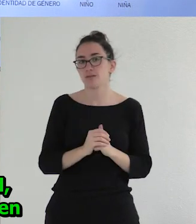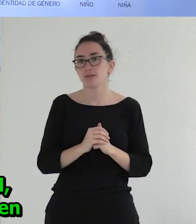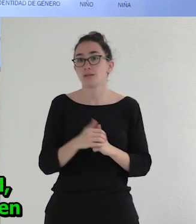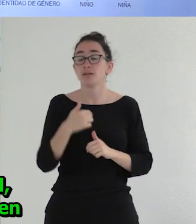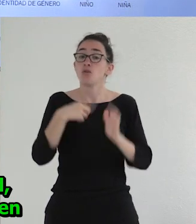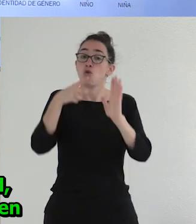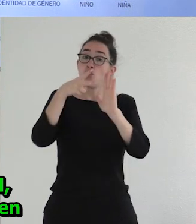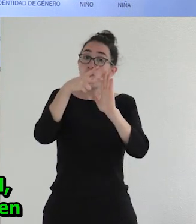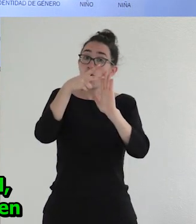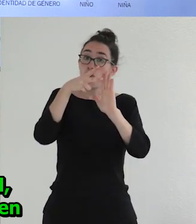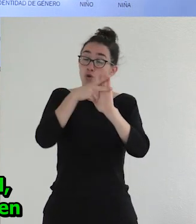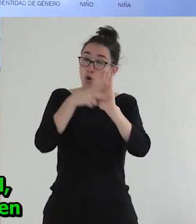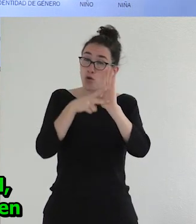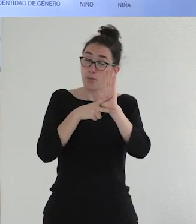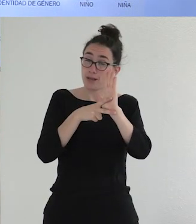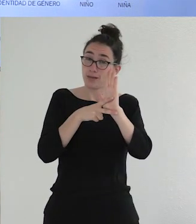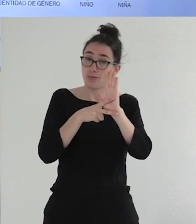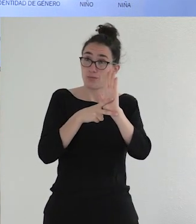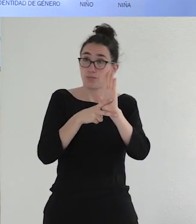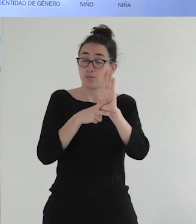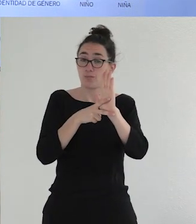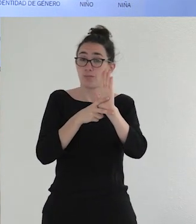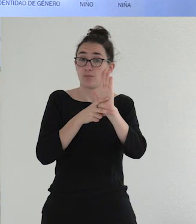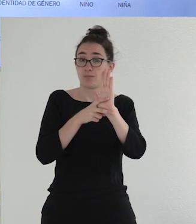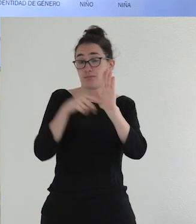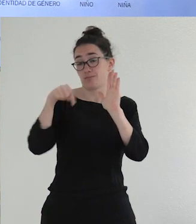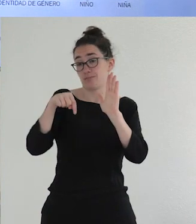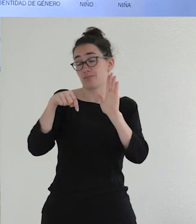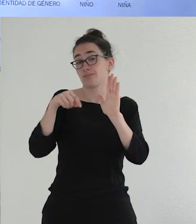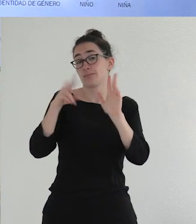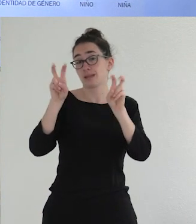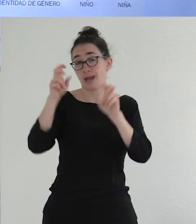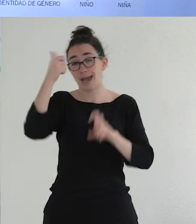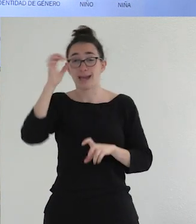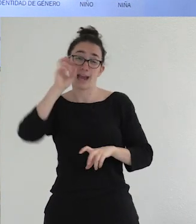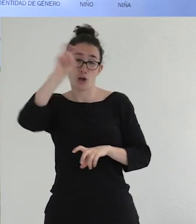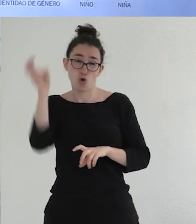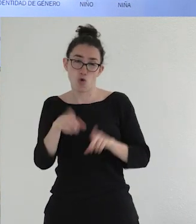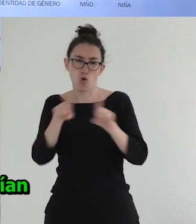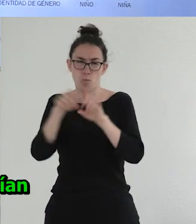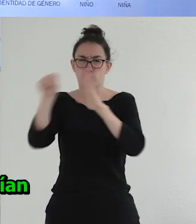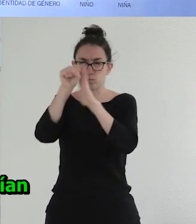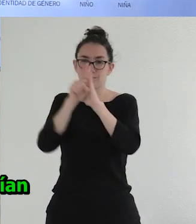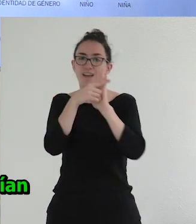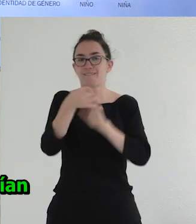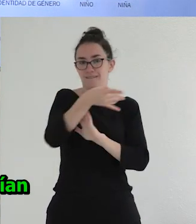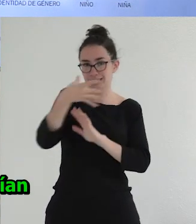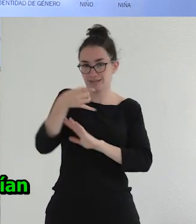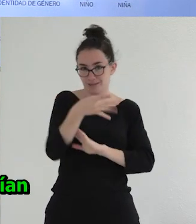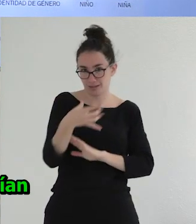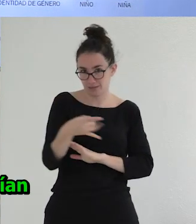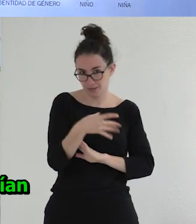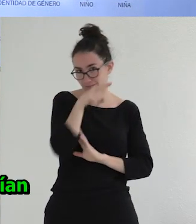la normatividad, donde están las formas que se ejercen en esta ideología de género como doctrinas, estarían colocadas en las flechas. Lo demás son unas